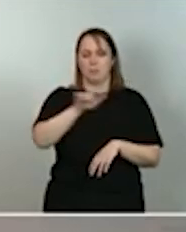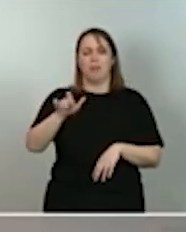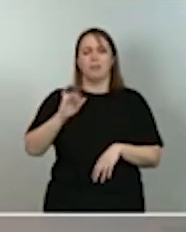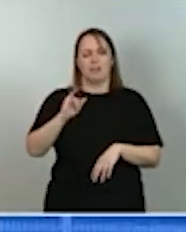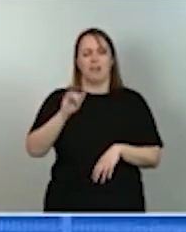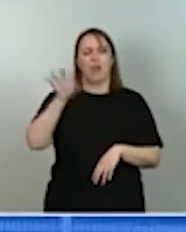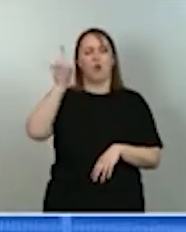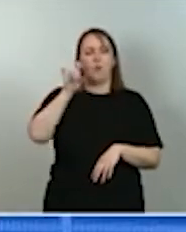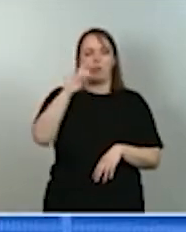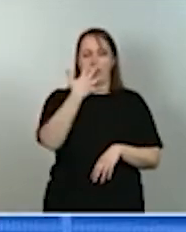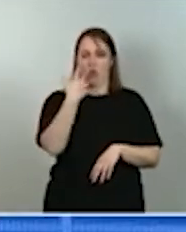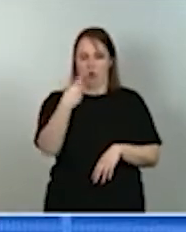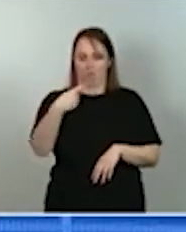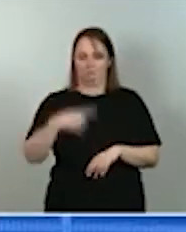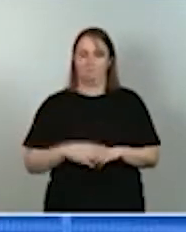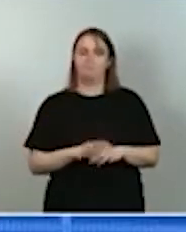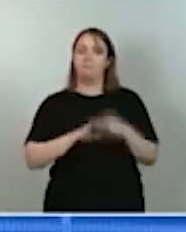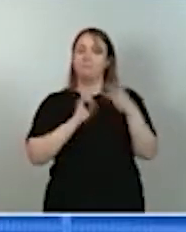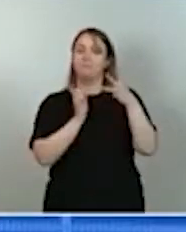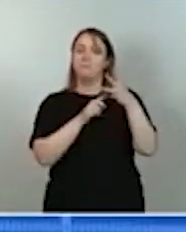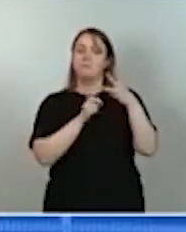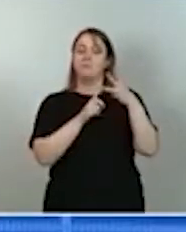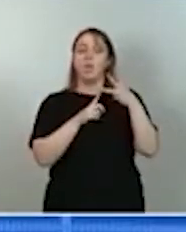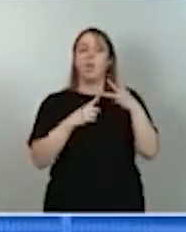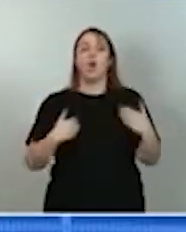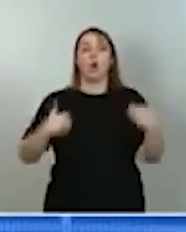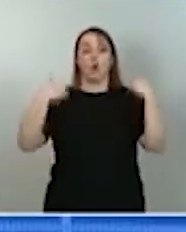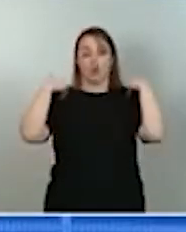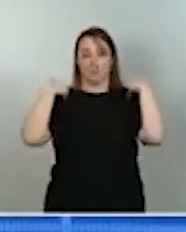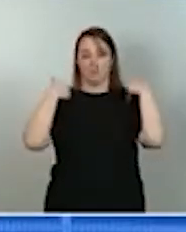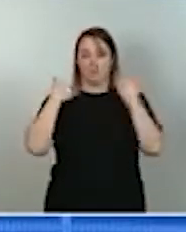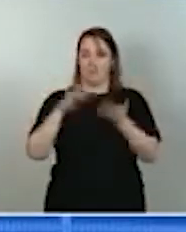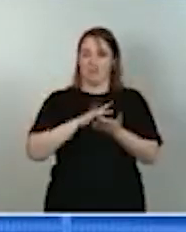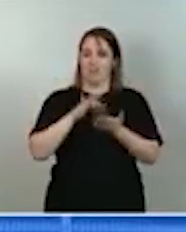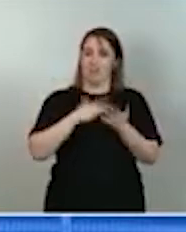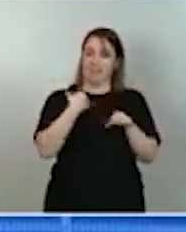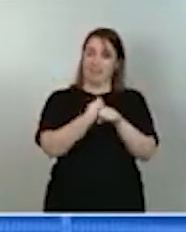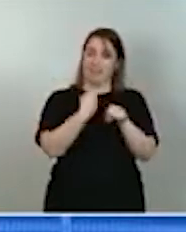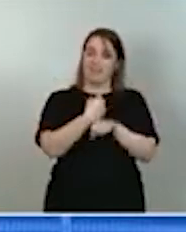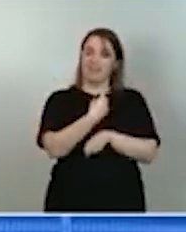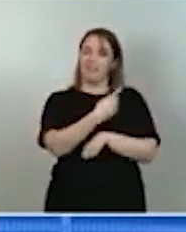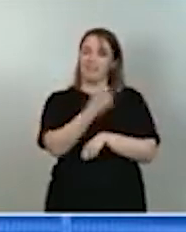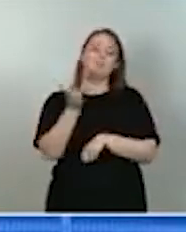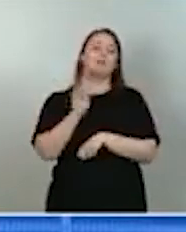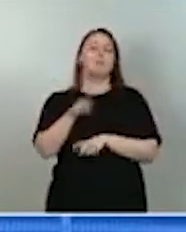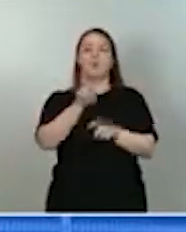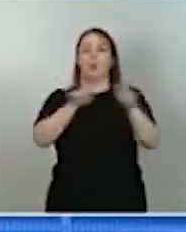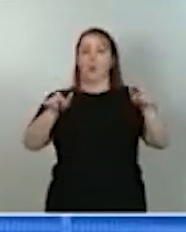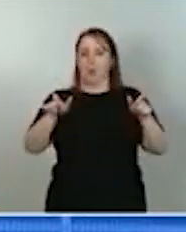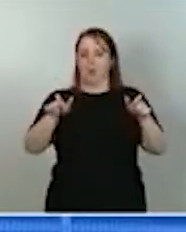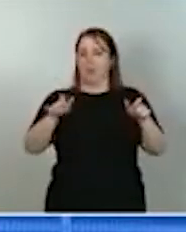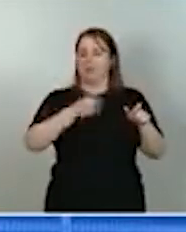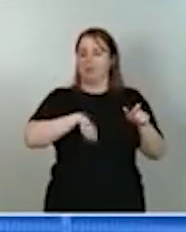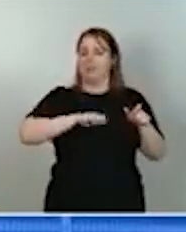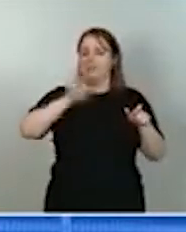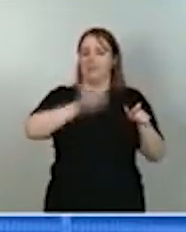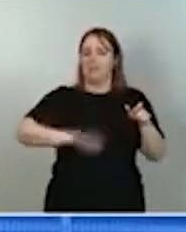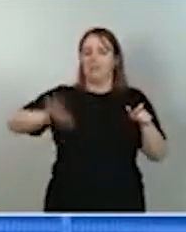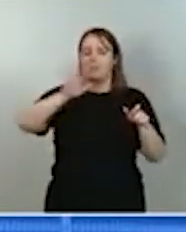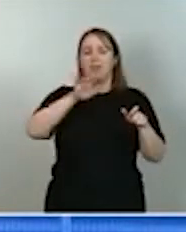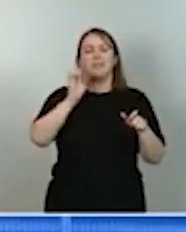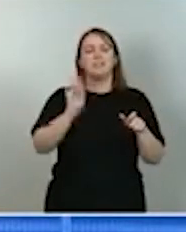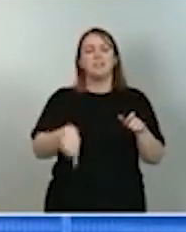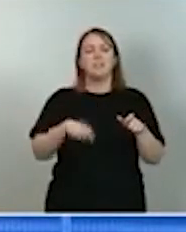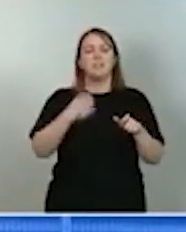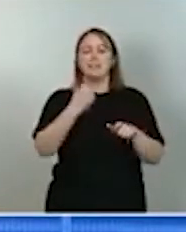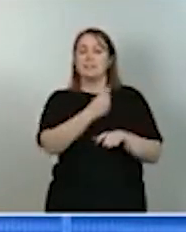reforzar las competencias digitales de los trabajadores y del conjunto de la ciudadanía, cerrando además la brecha digital en el ámbito de